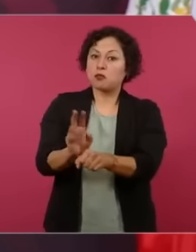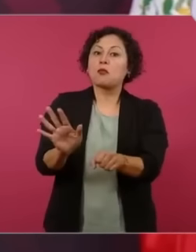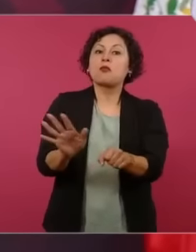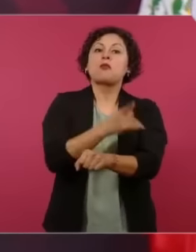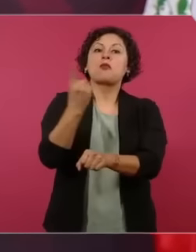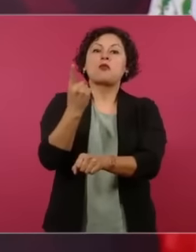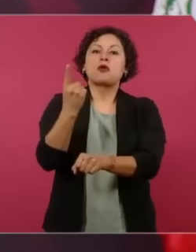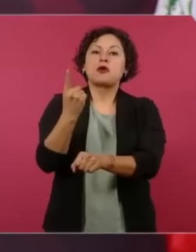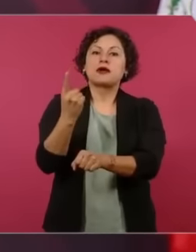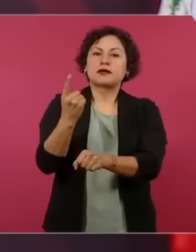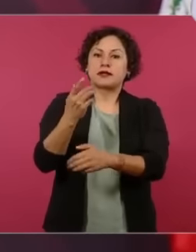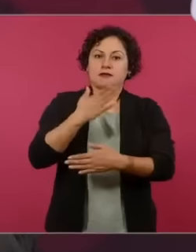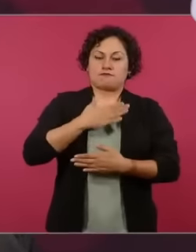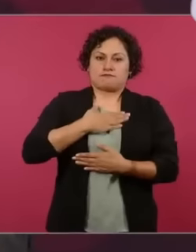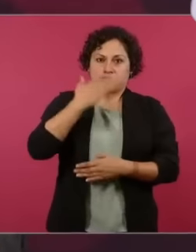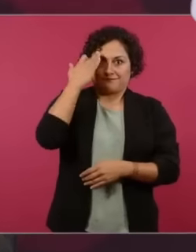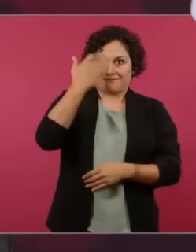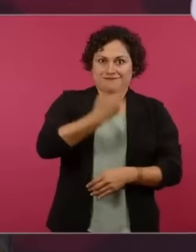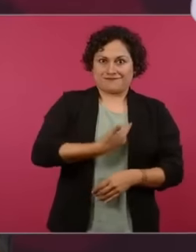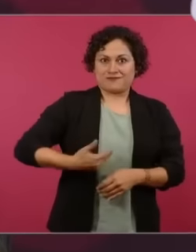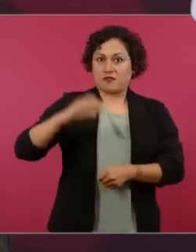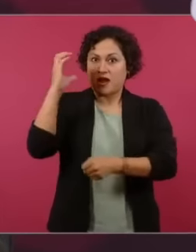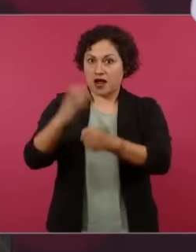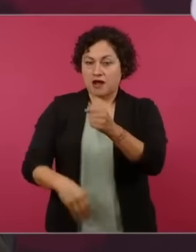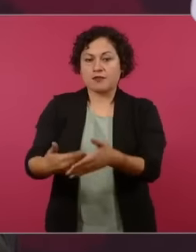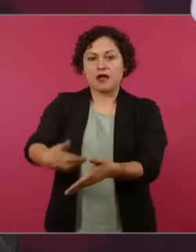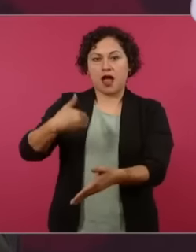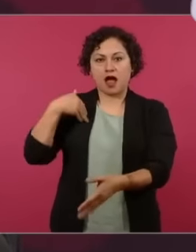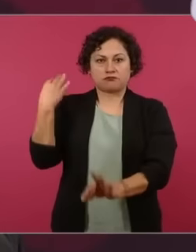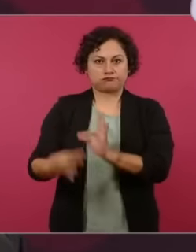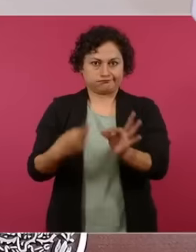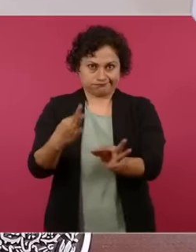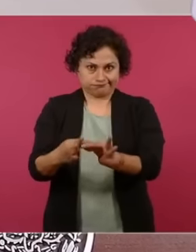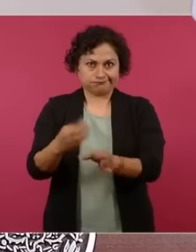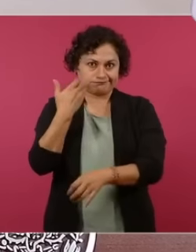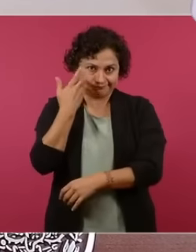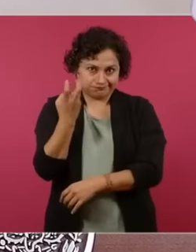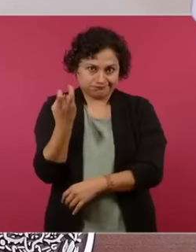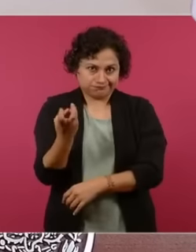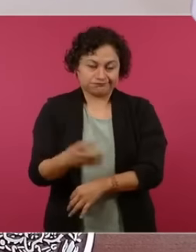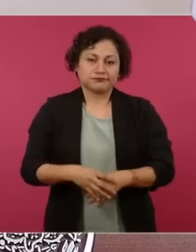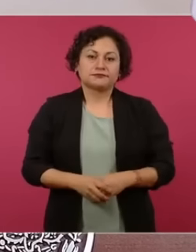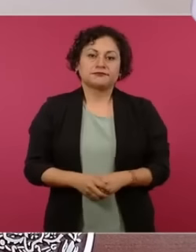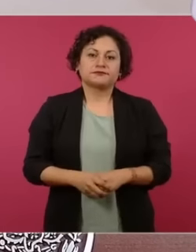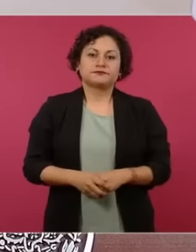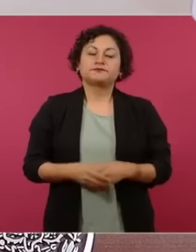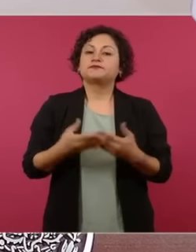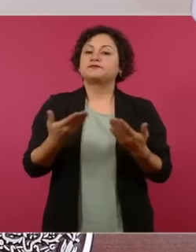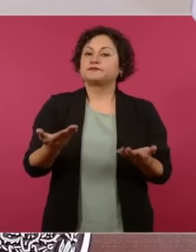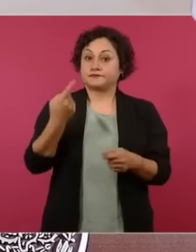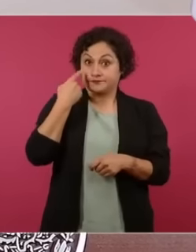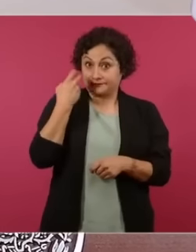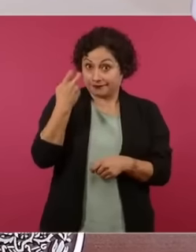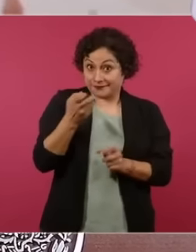profesional que de hecho pueden obtener este beneficio durante el transcurso de un año normalmente los pagos de este programa se reflejan el día 28